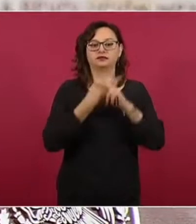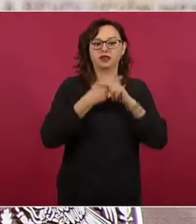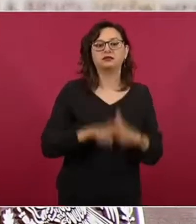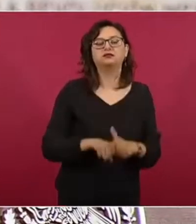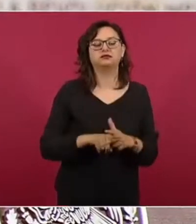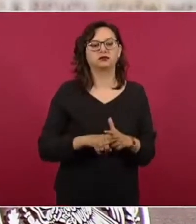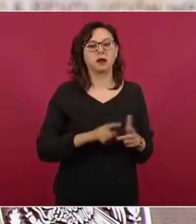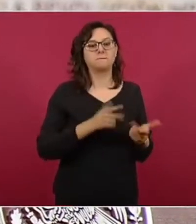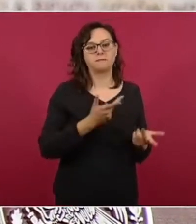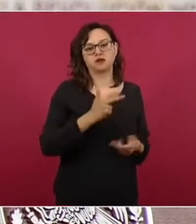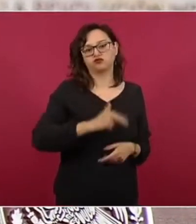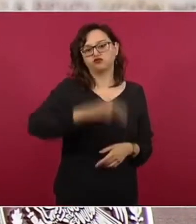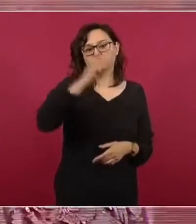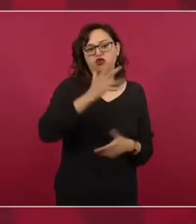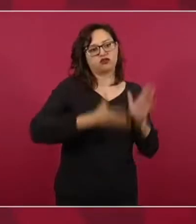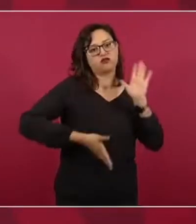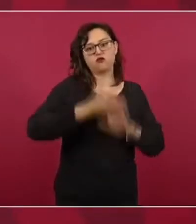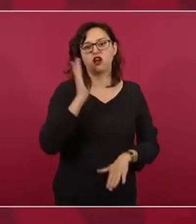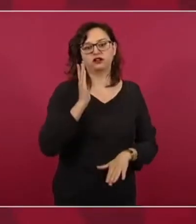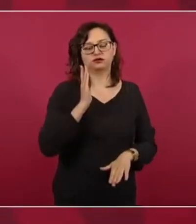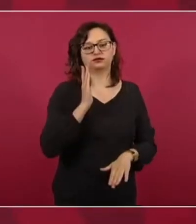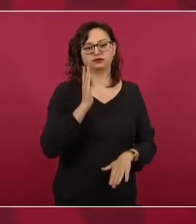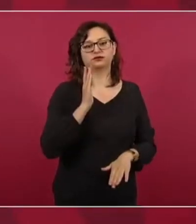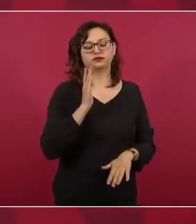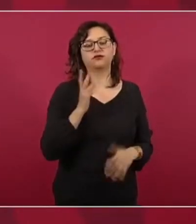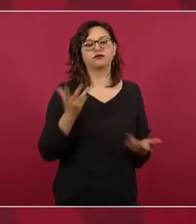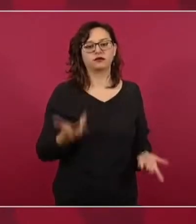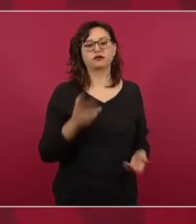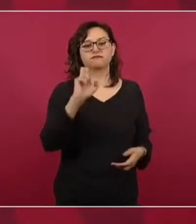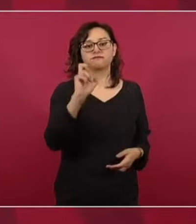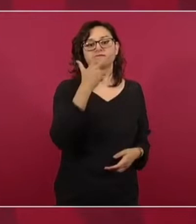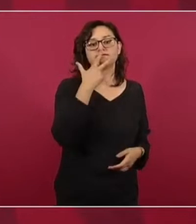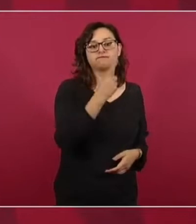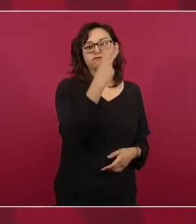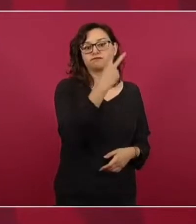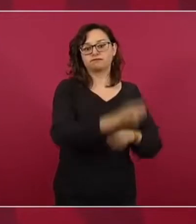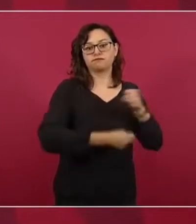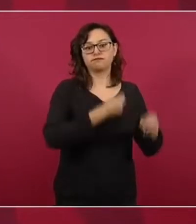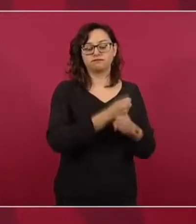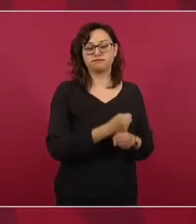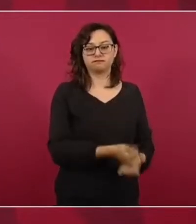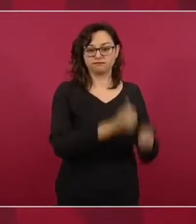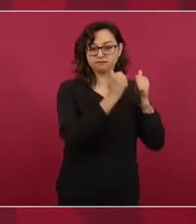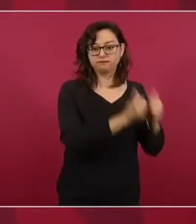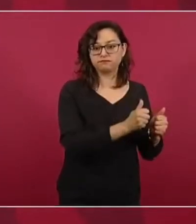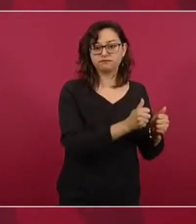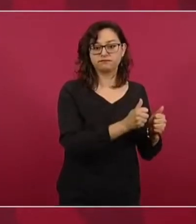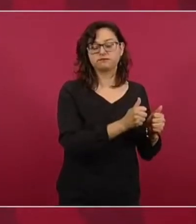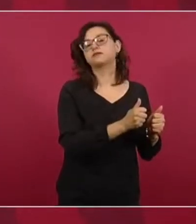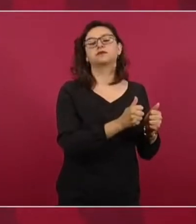República hacia el norte, estuvo en Chihuahua más de dos años, en lo que